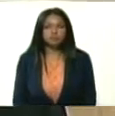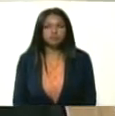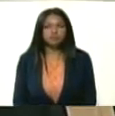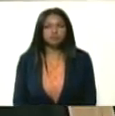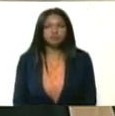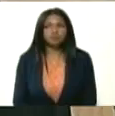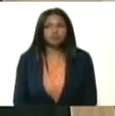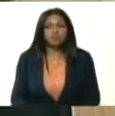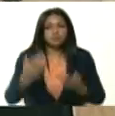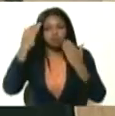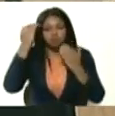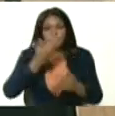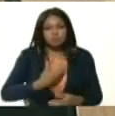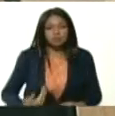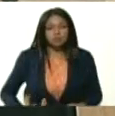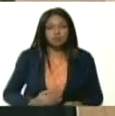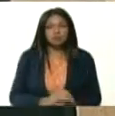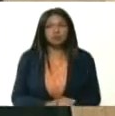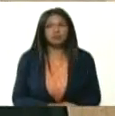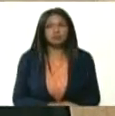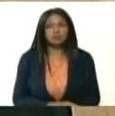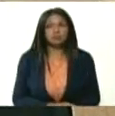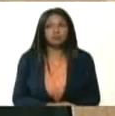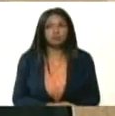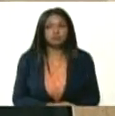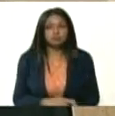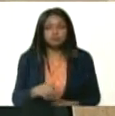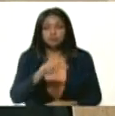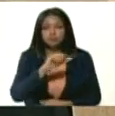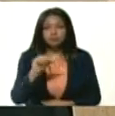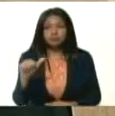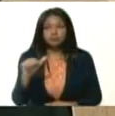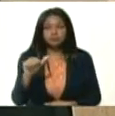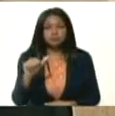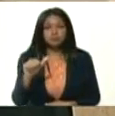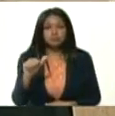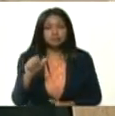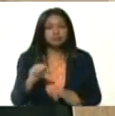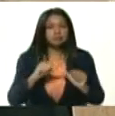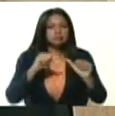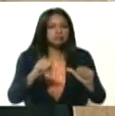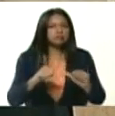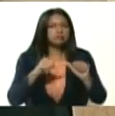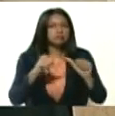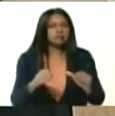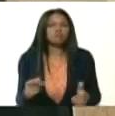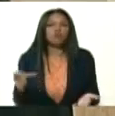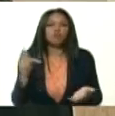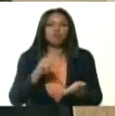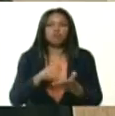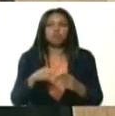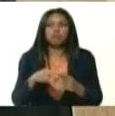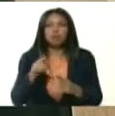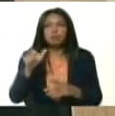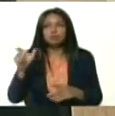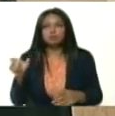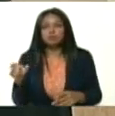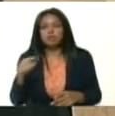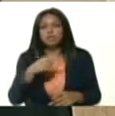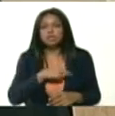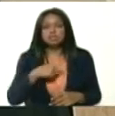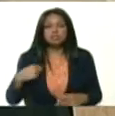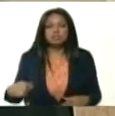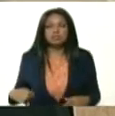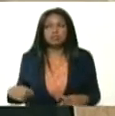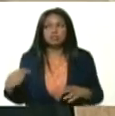Saludos, presidente. Efectivamente, esta semana continúa la presencia de los expertos chinos que se